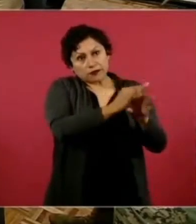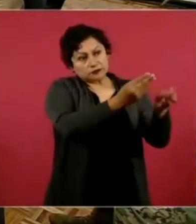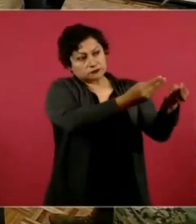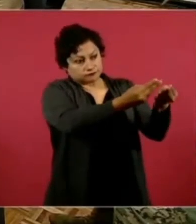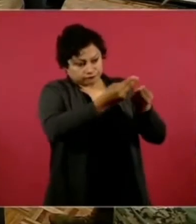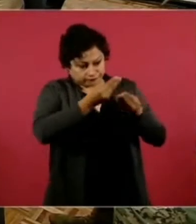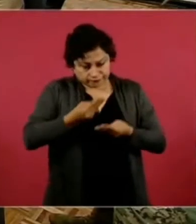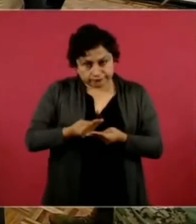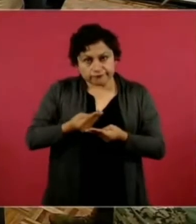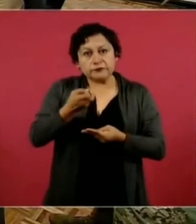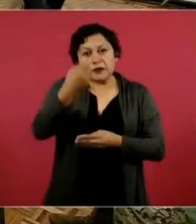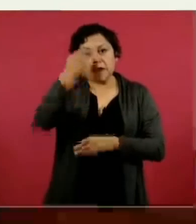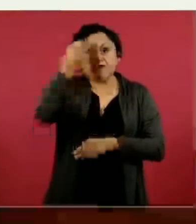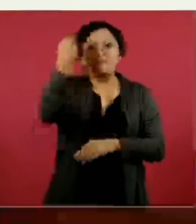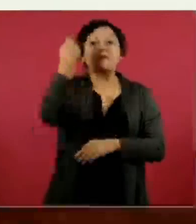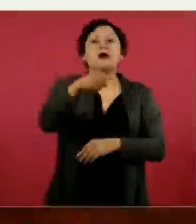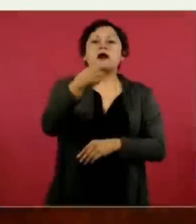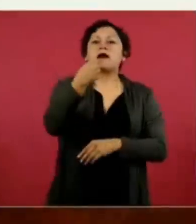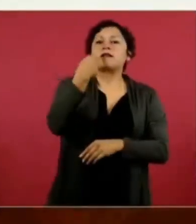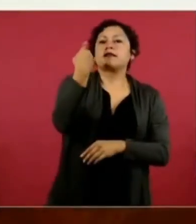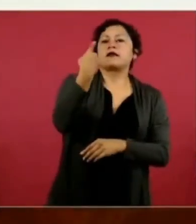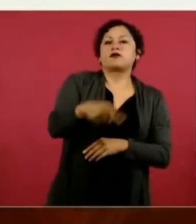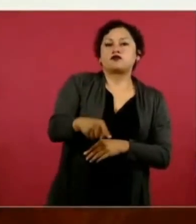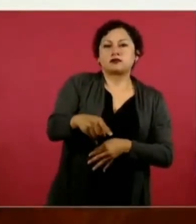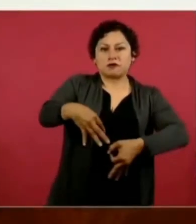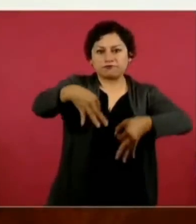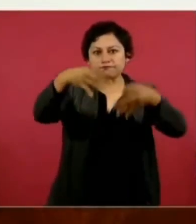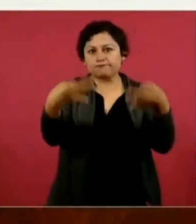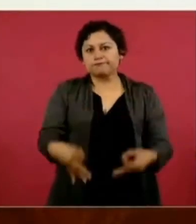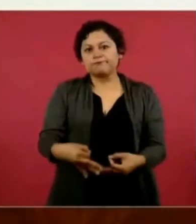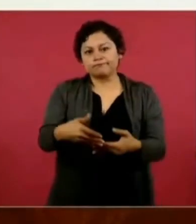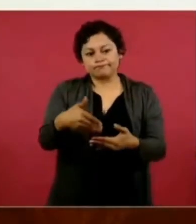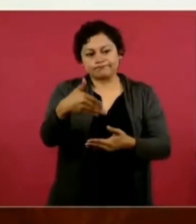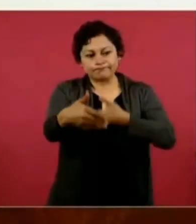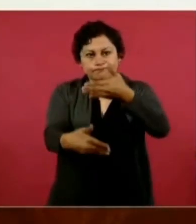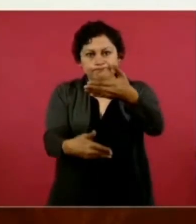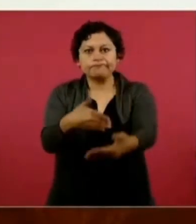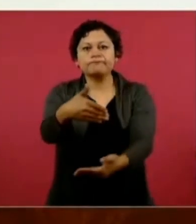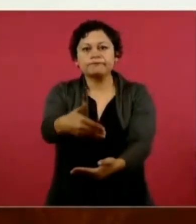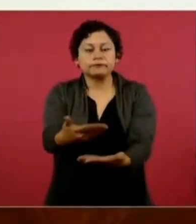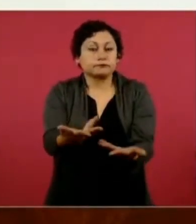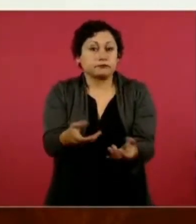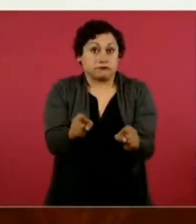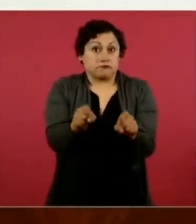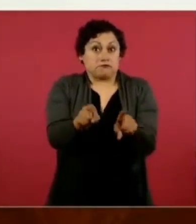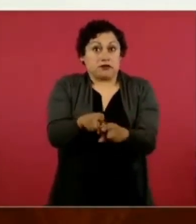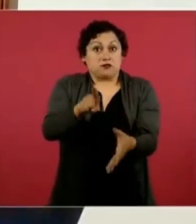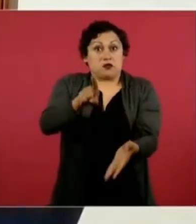vinculaciones han tenido con agencias extranjeras,